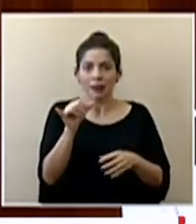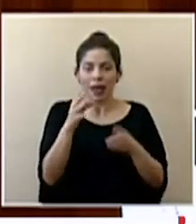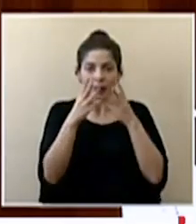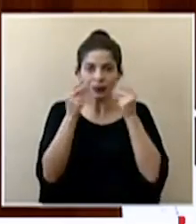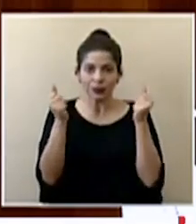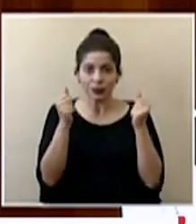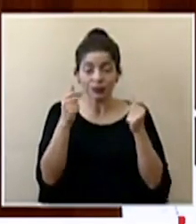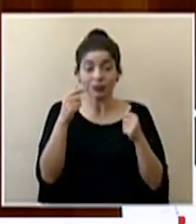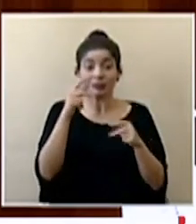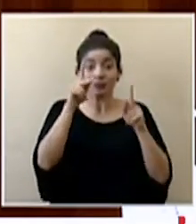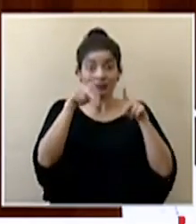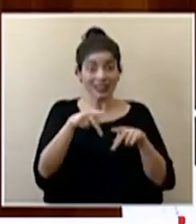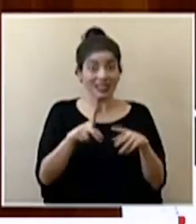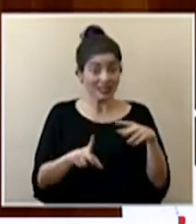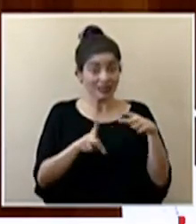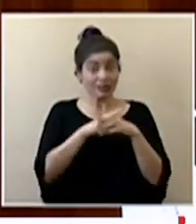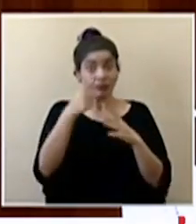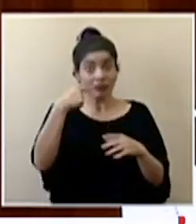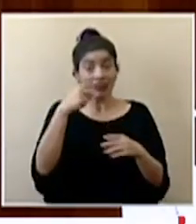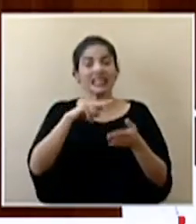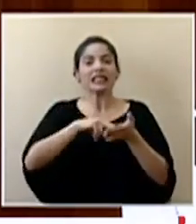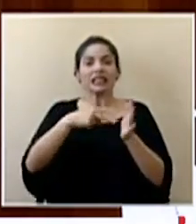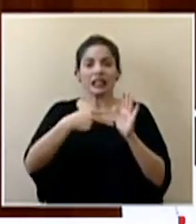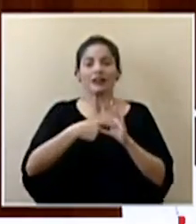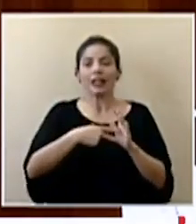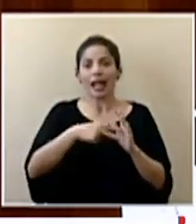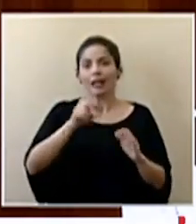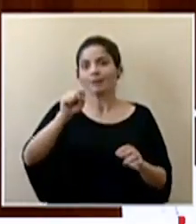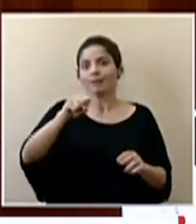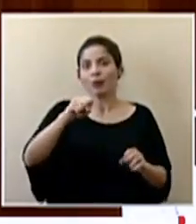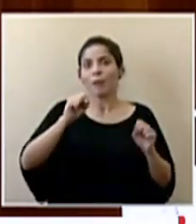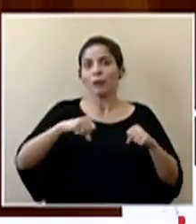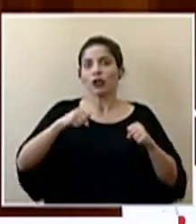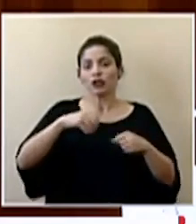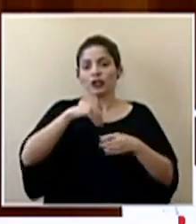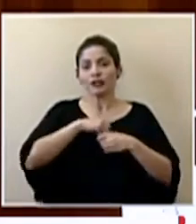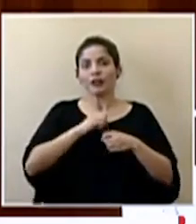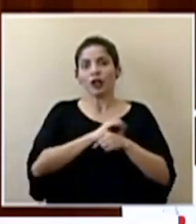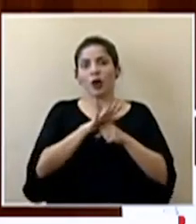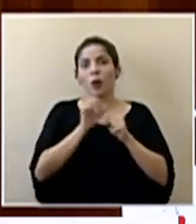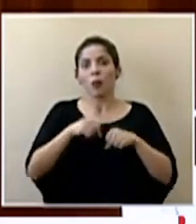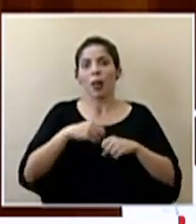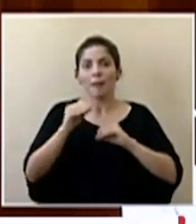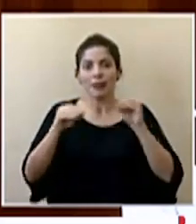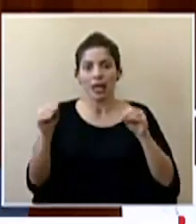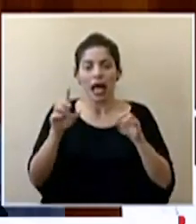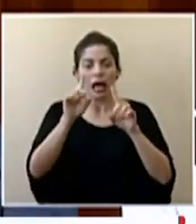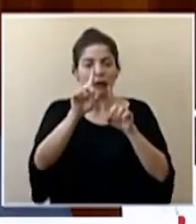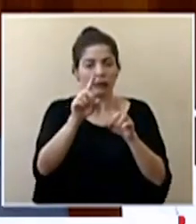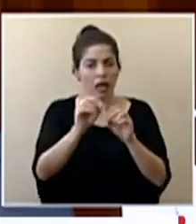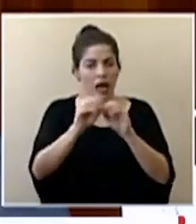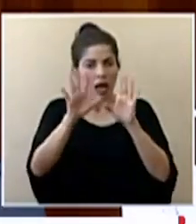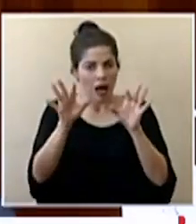y esas personas se consideran que sí pueden estar infectando ahora yo quiero también ser claro en esto